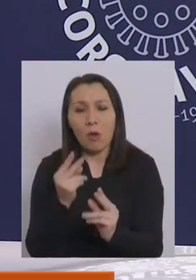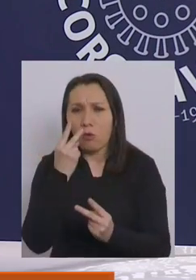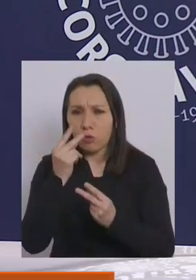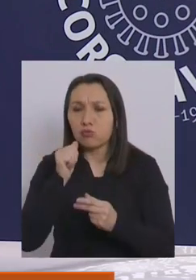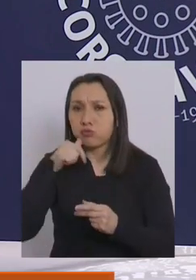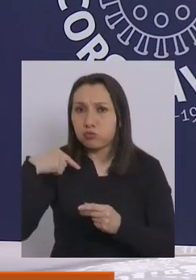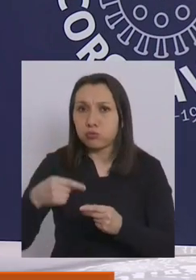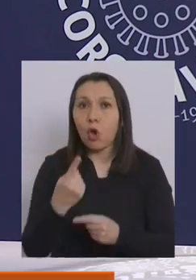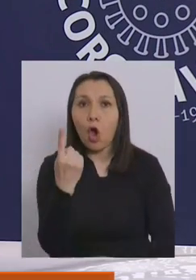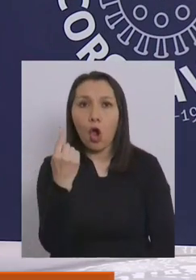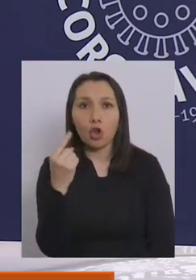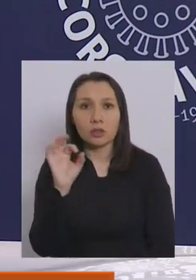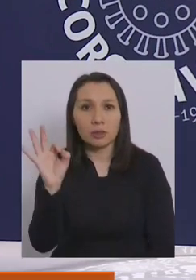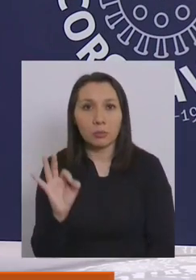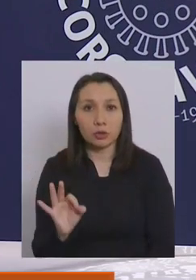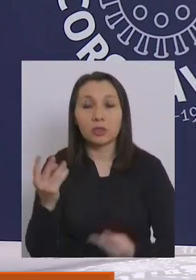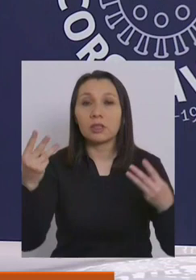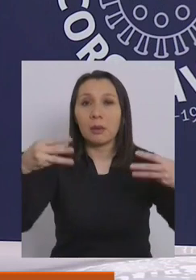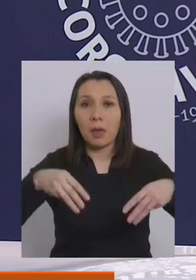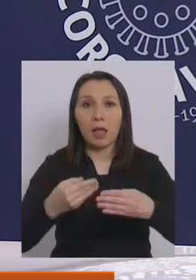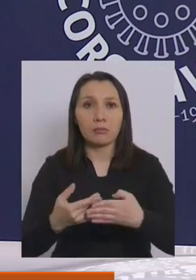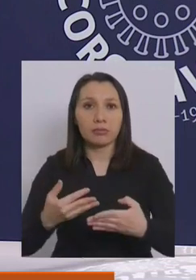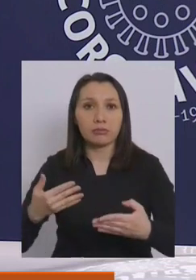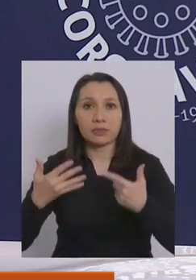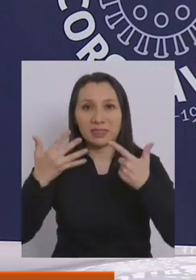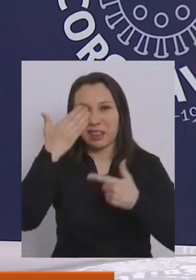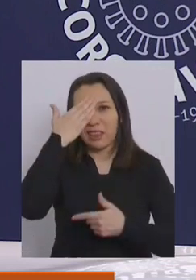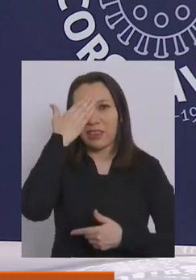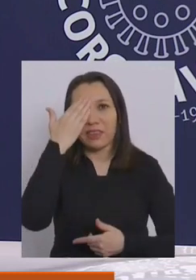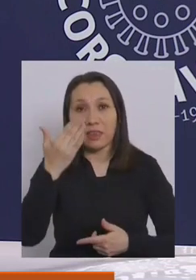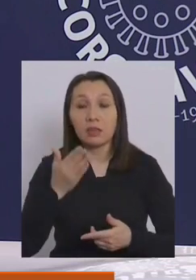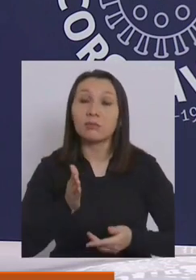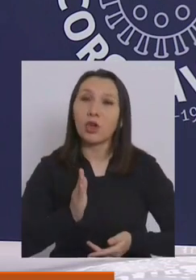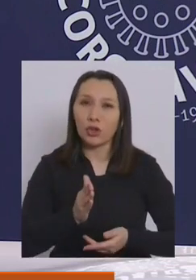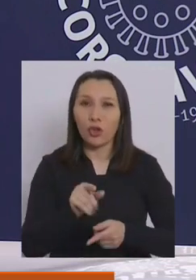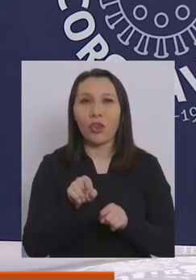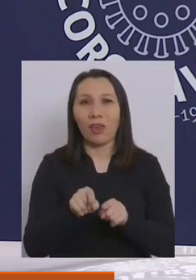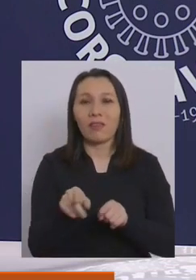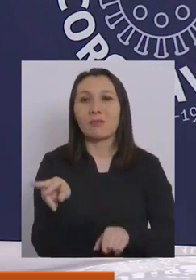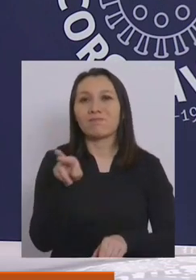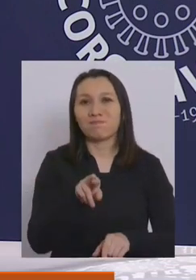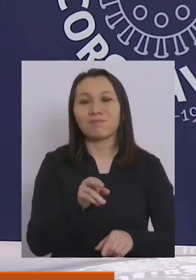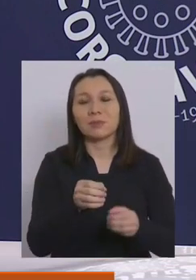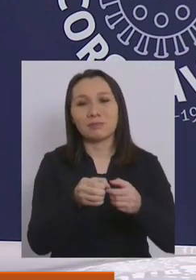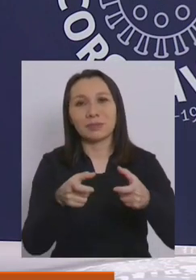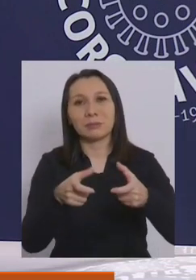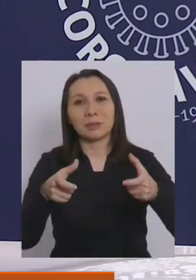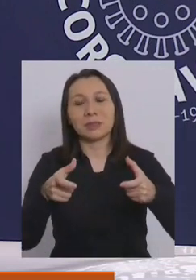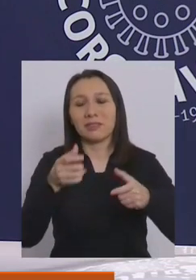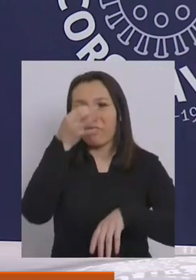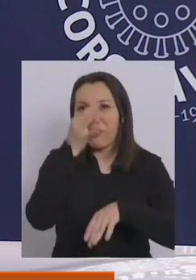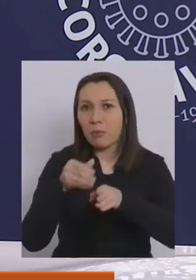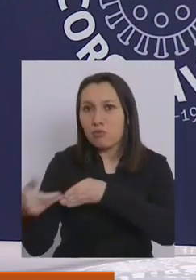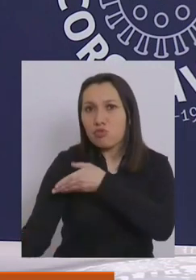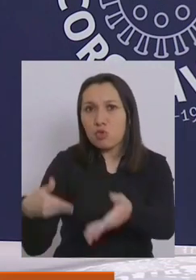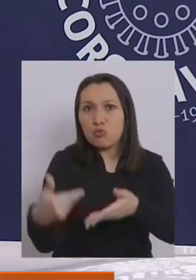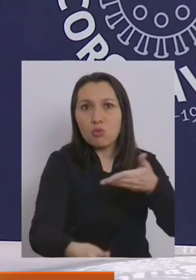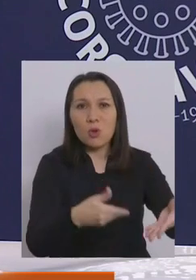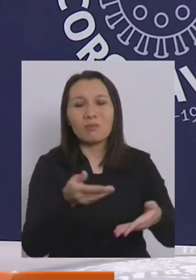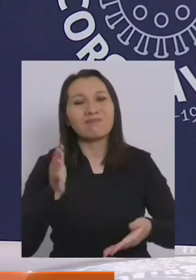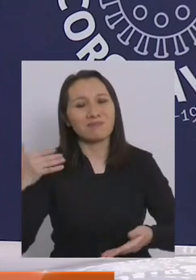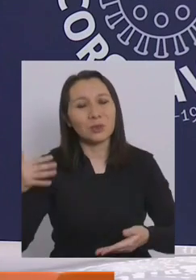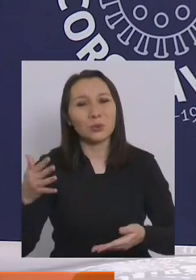disminución de un 11% en Magallanes en los últimos 7 días. Todavía tenemos una incidencia que es importante,